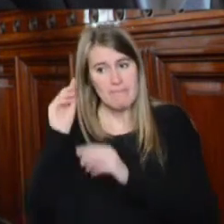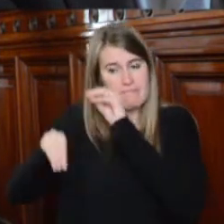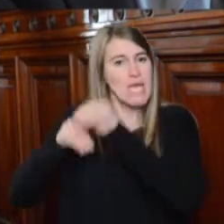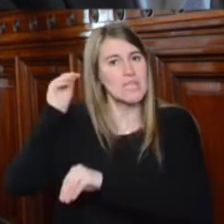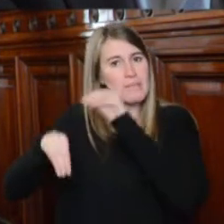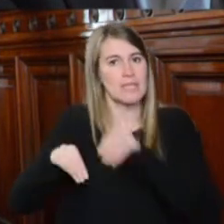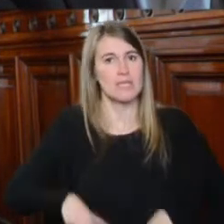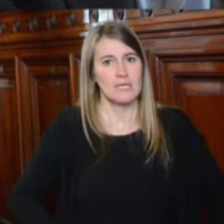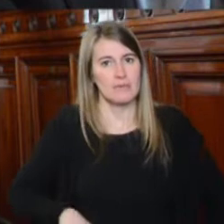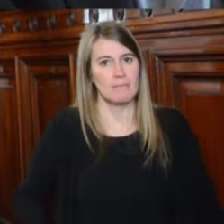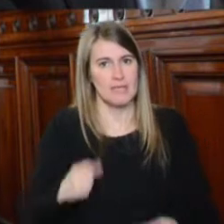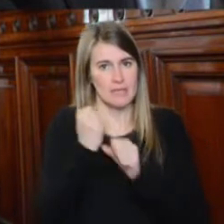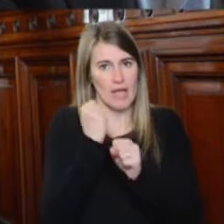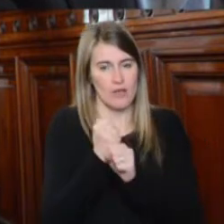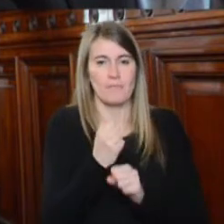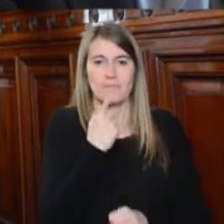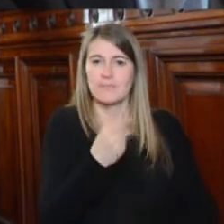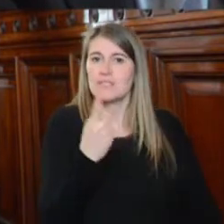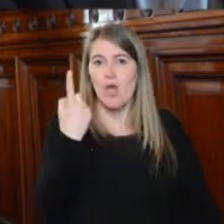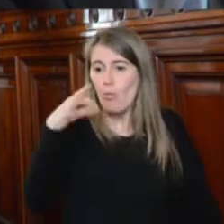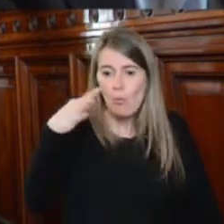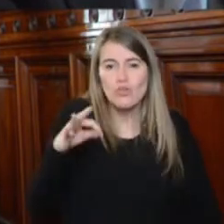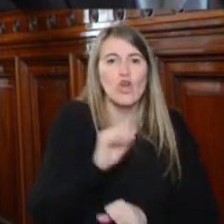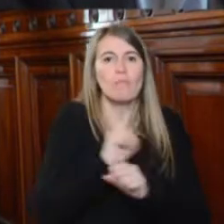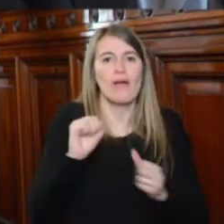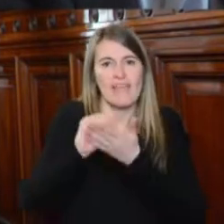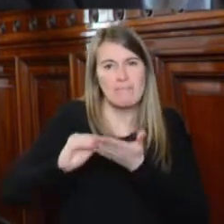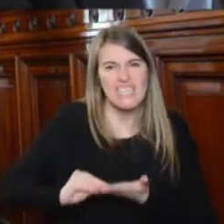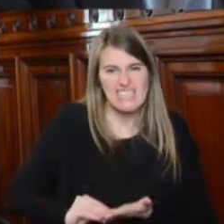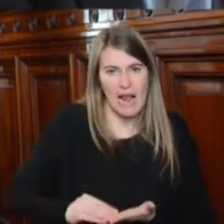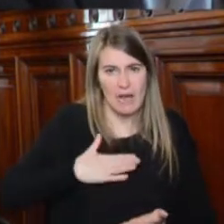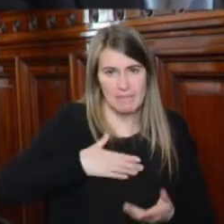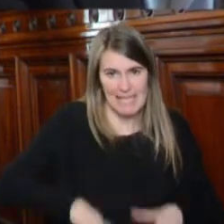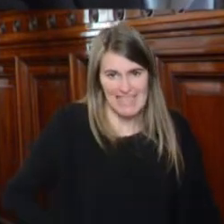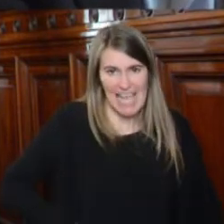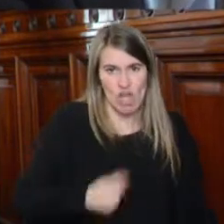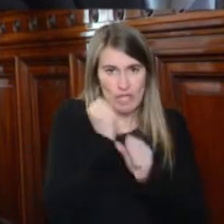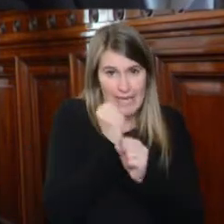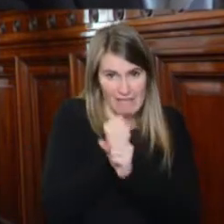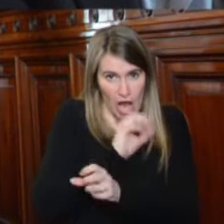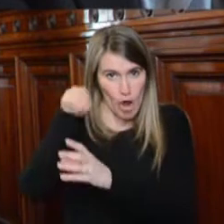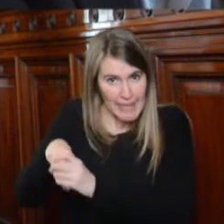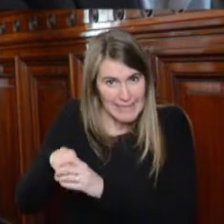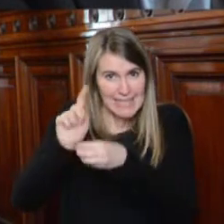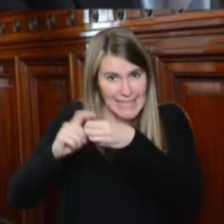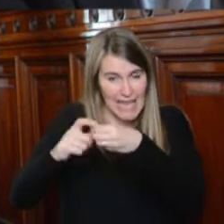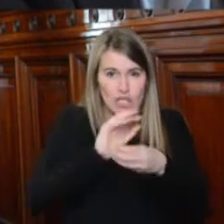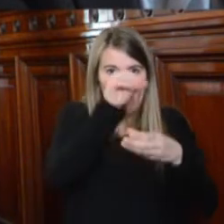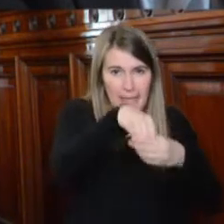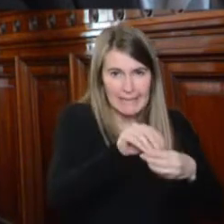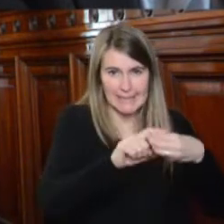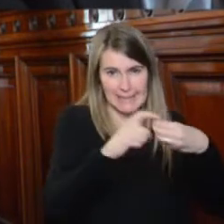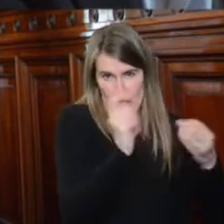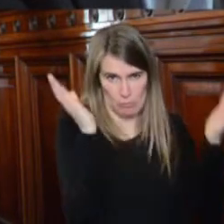para aparecer como único legitimado a administrar los bienes de la entidad. Así, el Ministerio de Trabajo interviene en sindicatos, no obstante